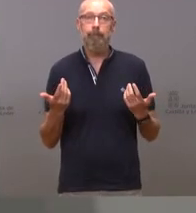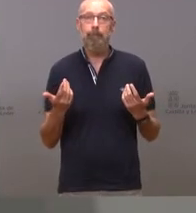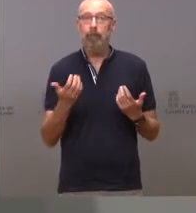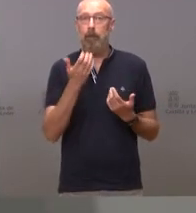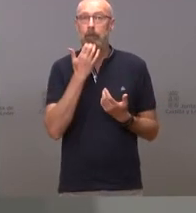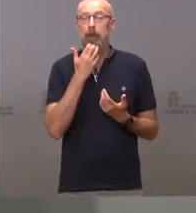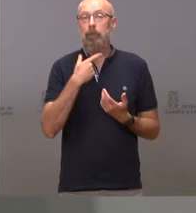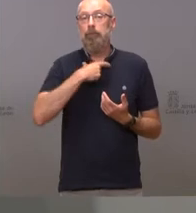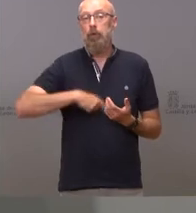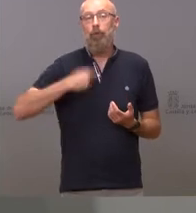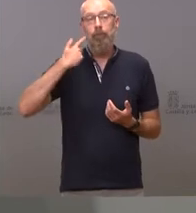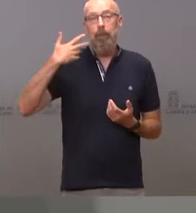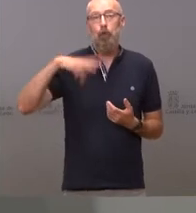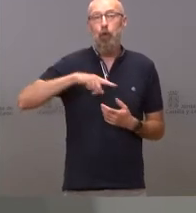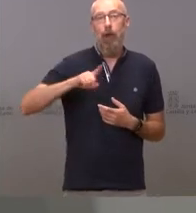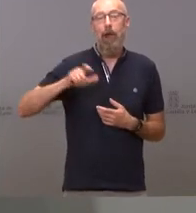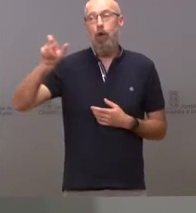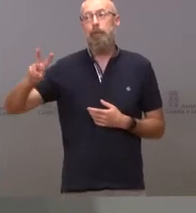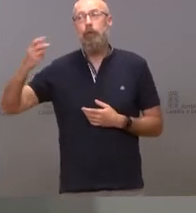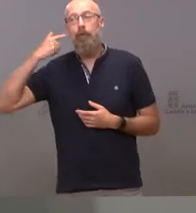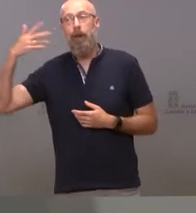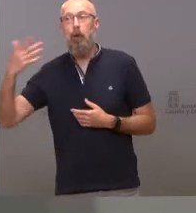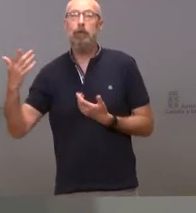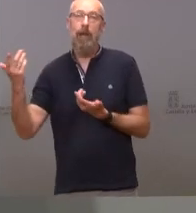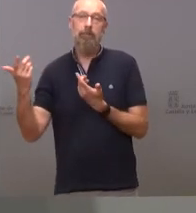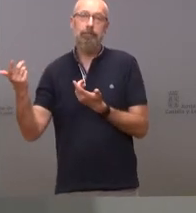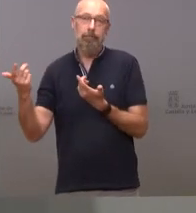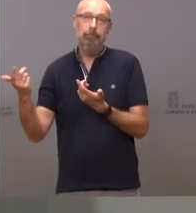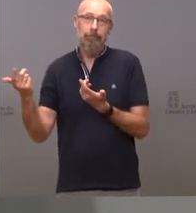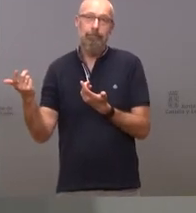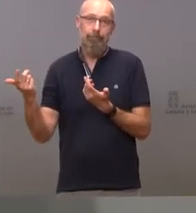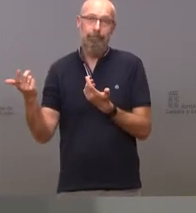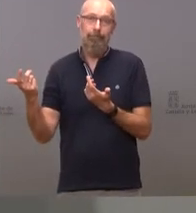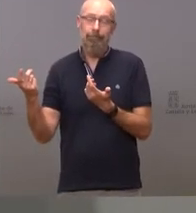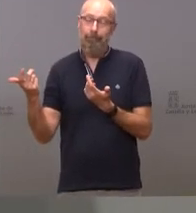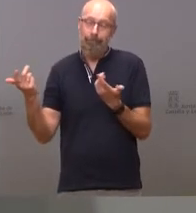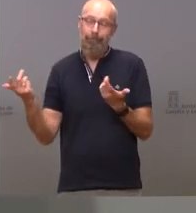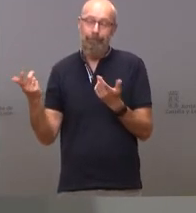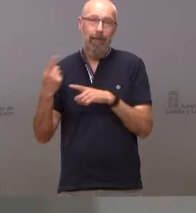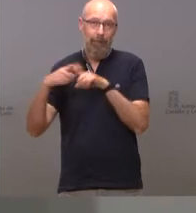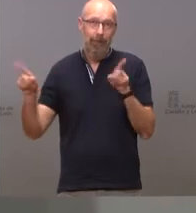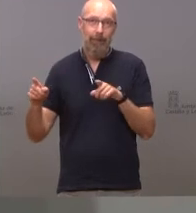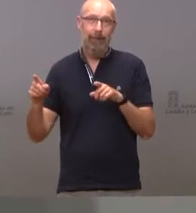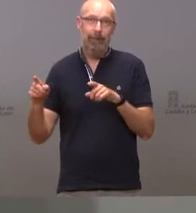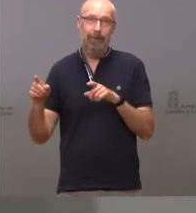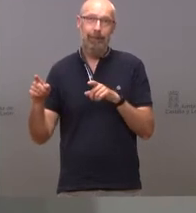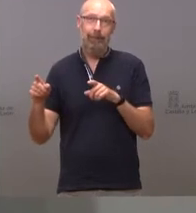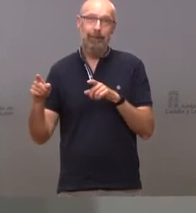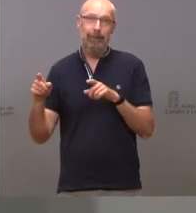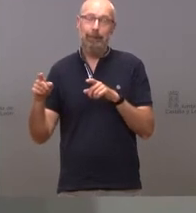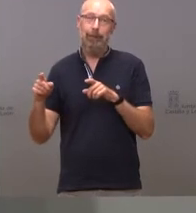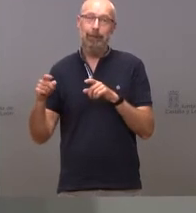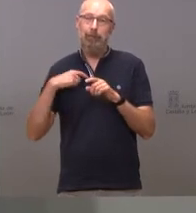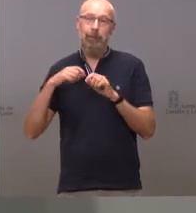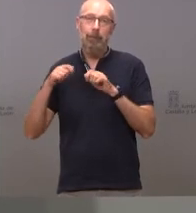personajes públicos de esta comunidad, porque si yo hubiera dicho algunas cosas que se han dicho hoy, pues estoy seguro que me ganaría unas cuantas editoriales este fin de